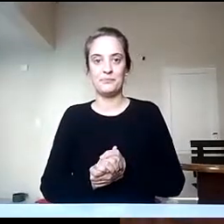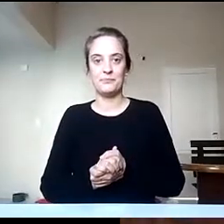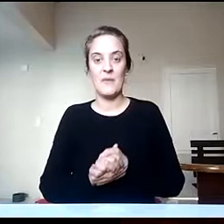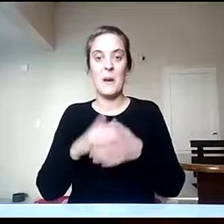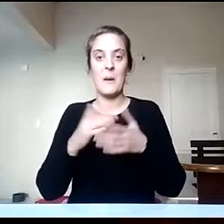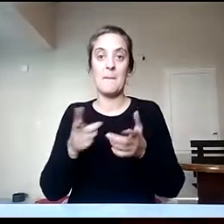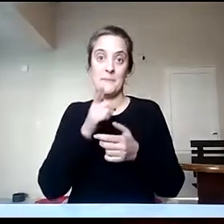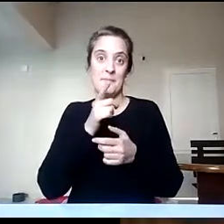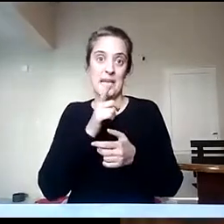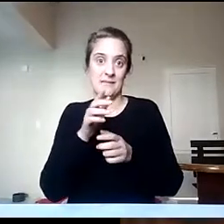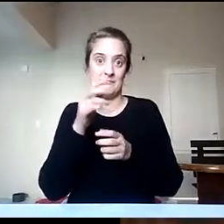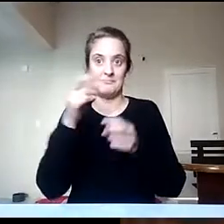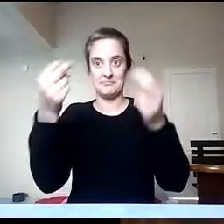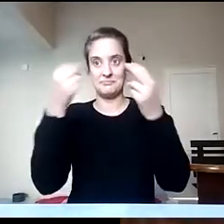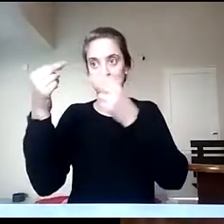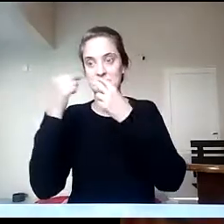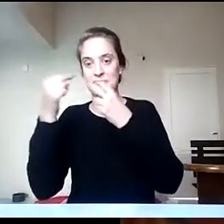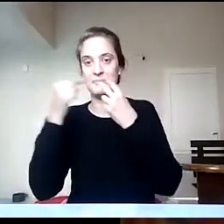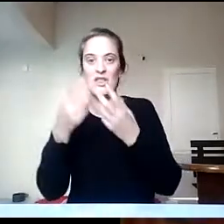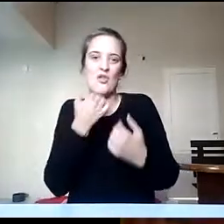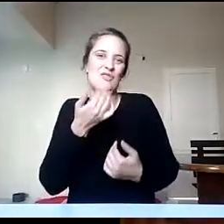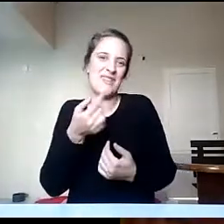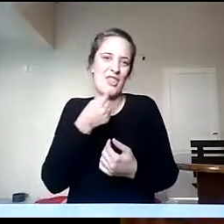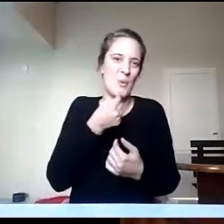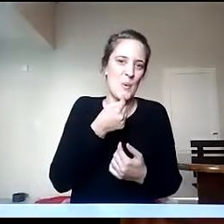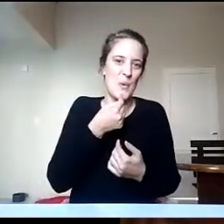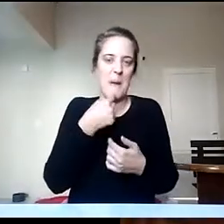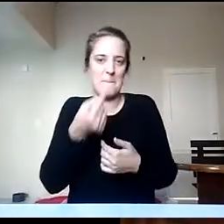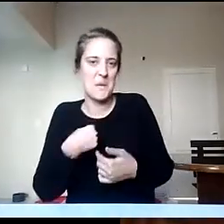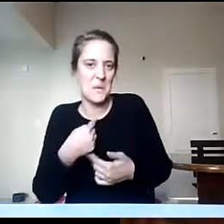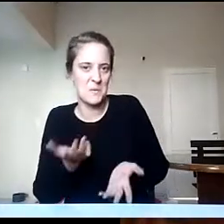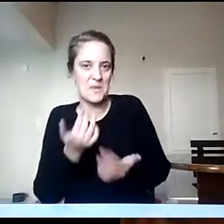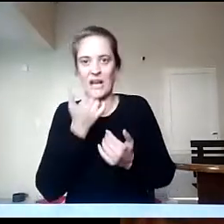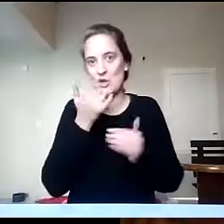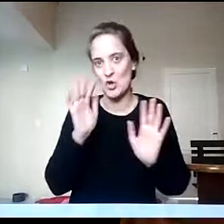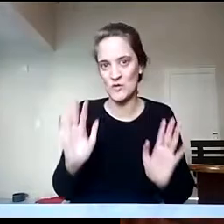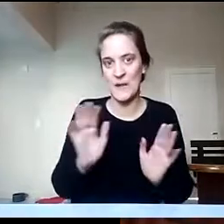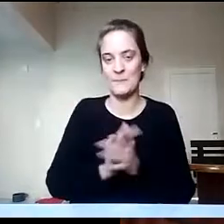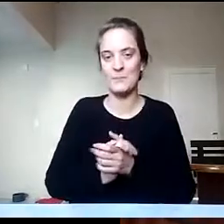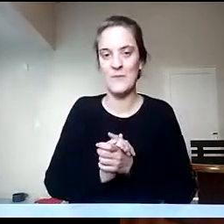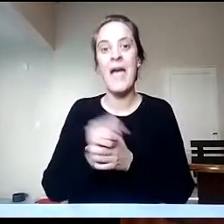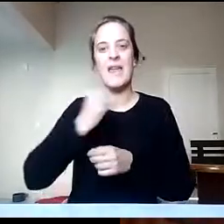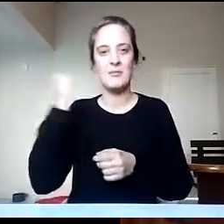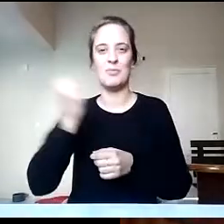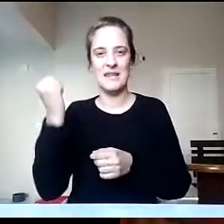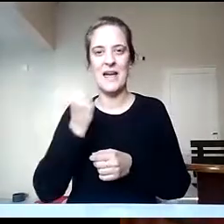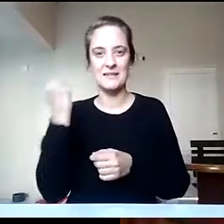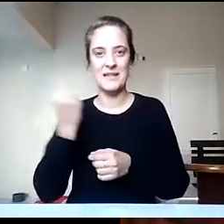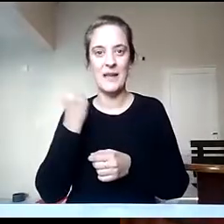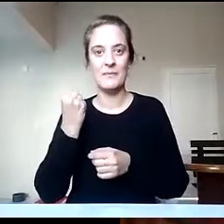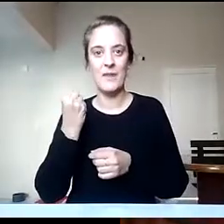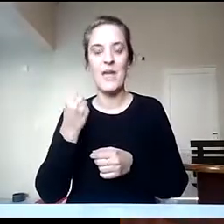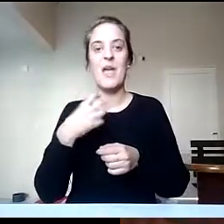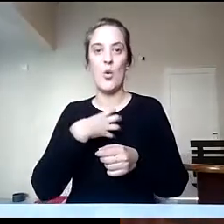viendo, por ahí tienen alguna duda o como decía el profesor Mestre recién, es importante acercarse en el curso de ingreso también